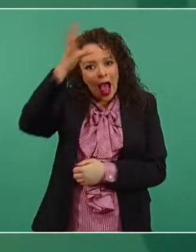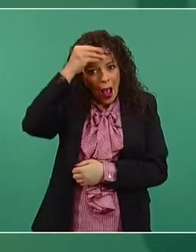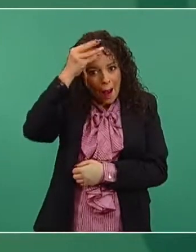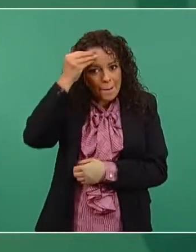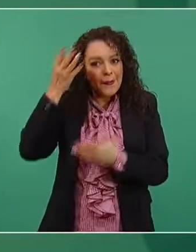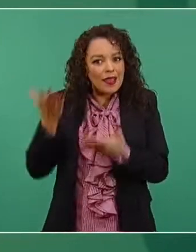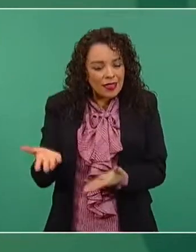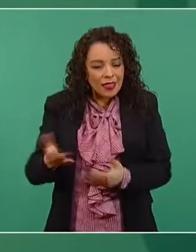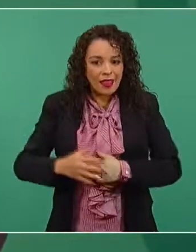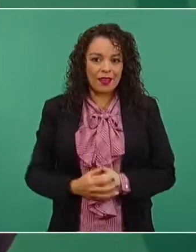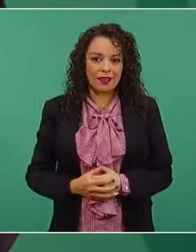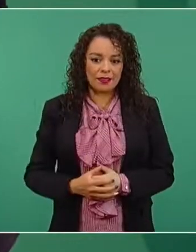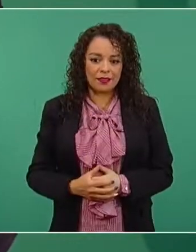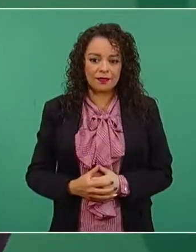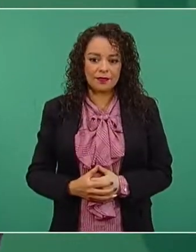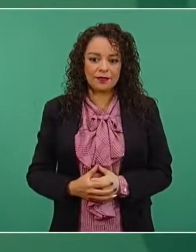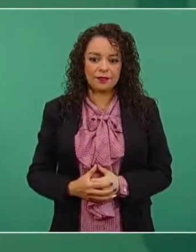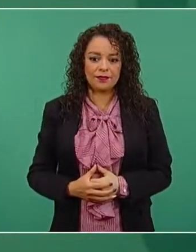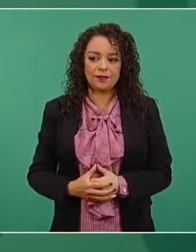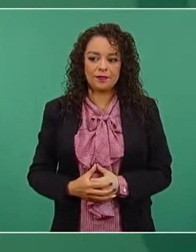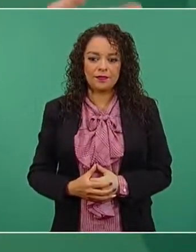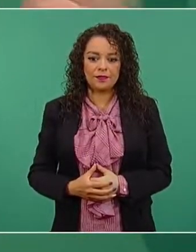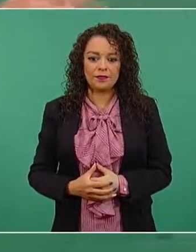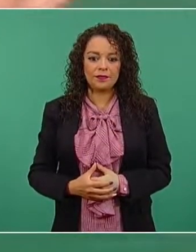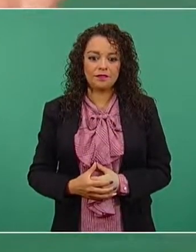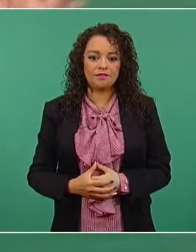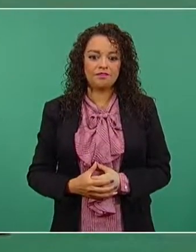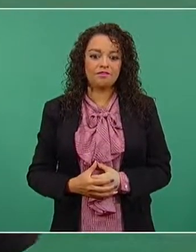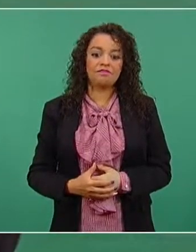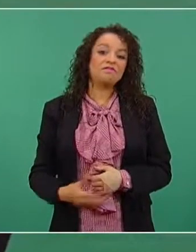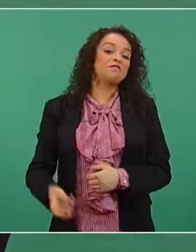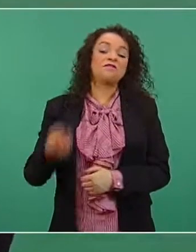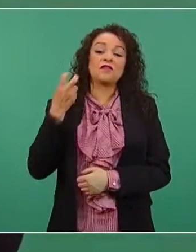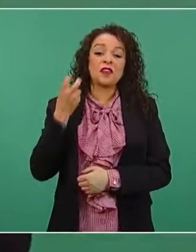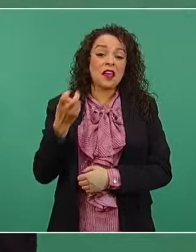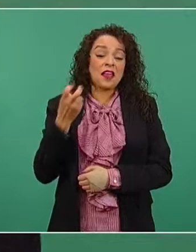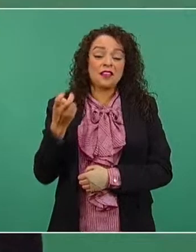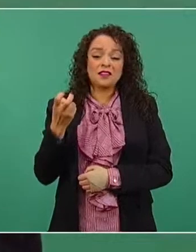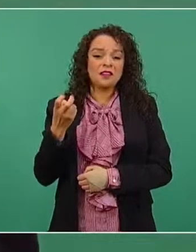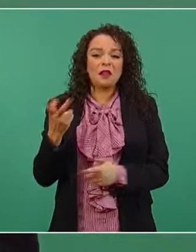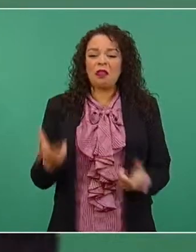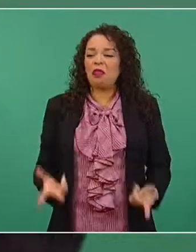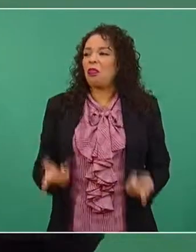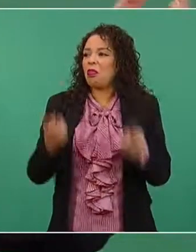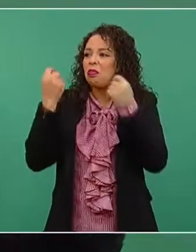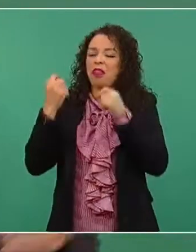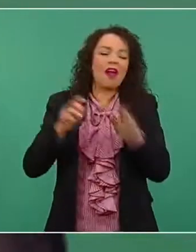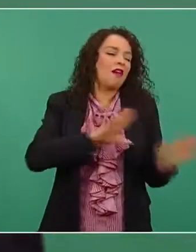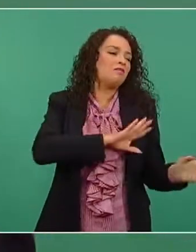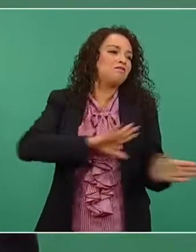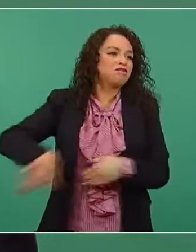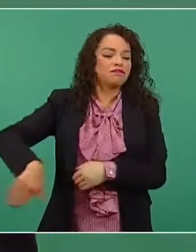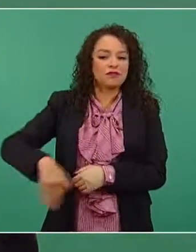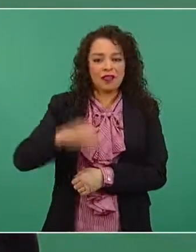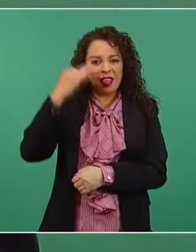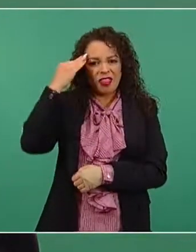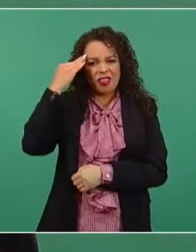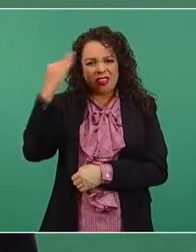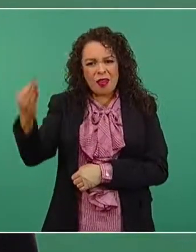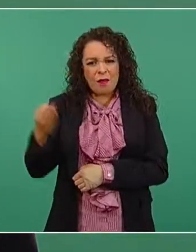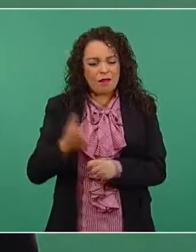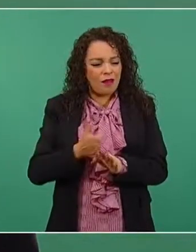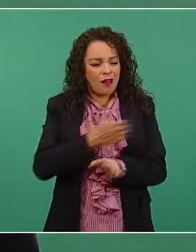Todo esto que se echó por la borda durante el periodo neoliberal, durante el periodo de saqueos